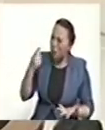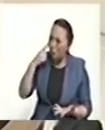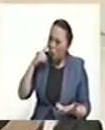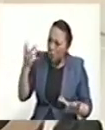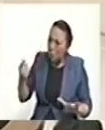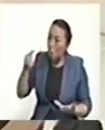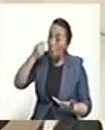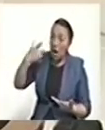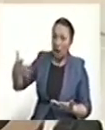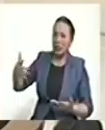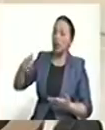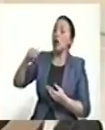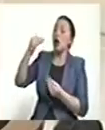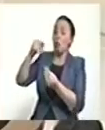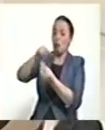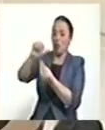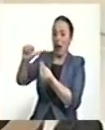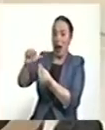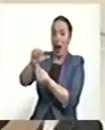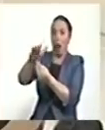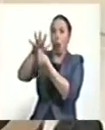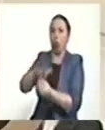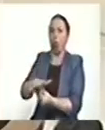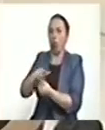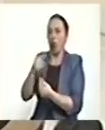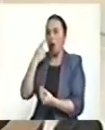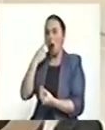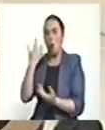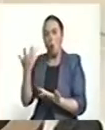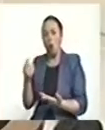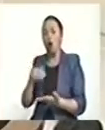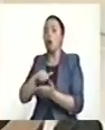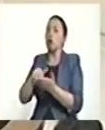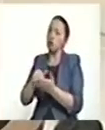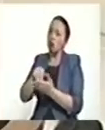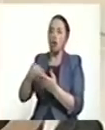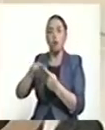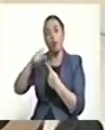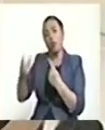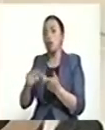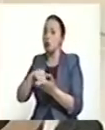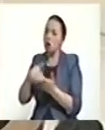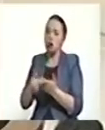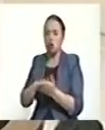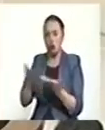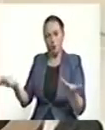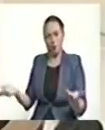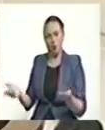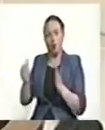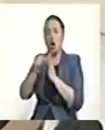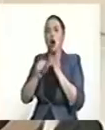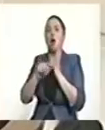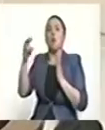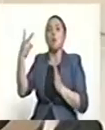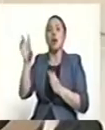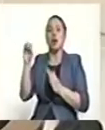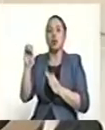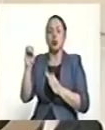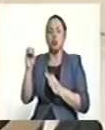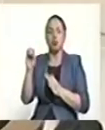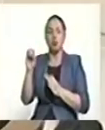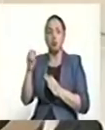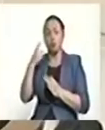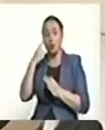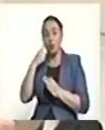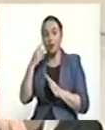forma de denigrar contra la mujer. Y me parece a mí que debilita el papel de las víctimas. Artículo 20. Óigame